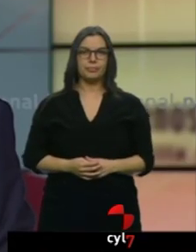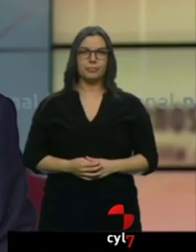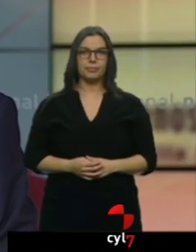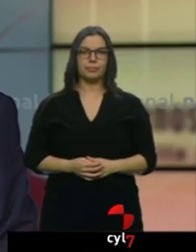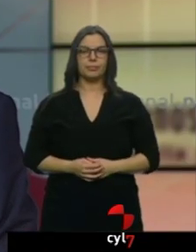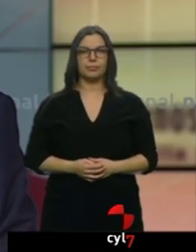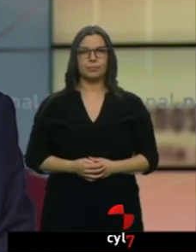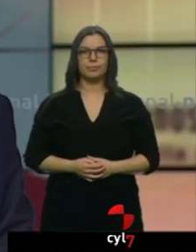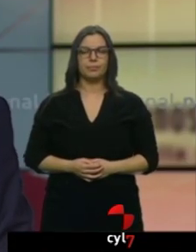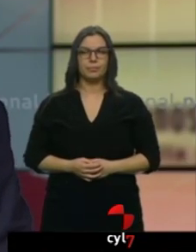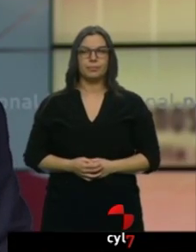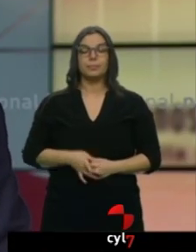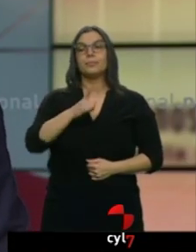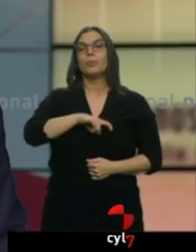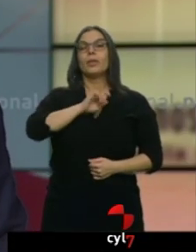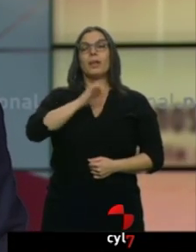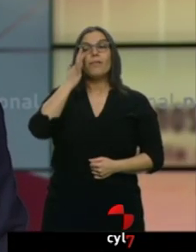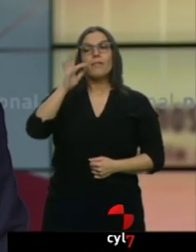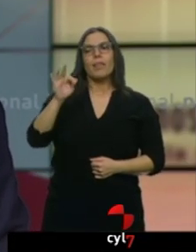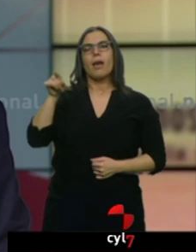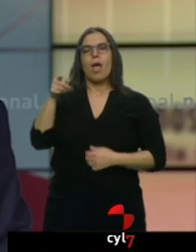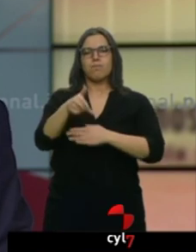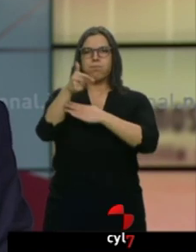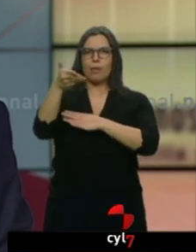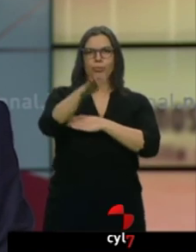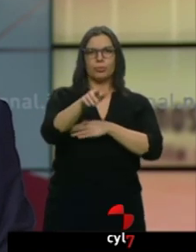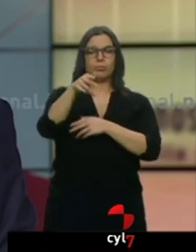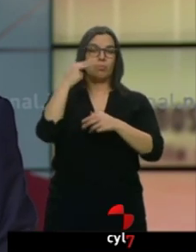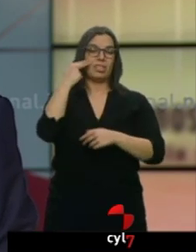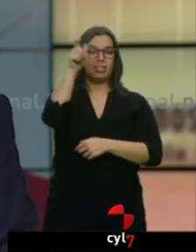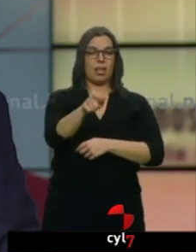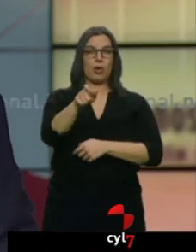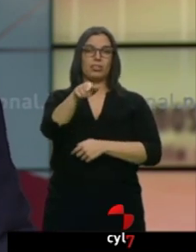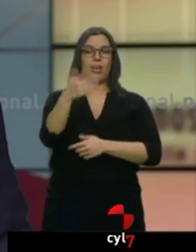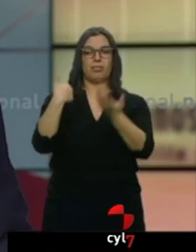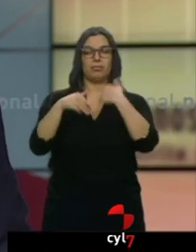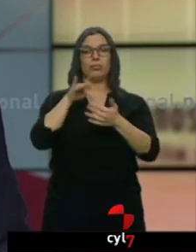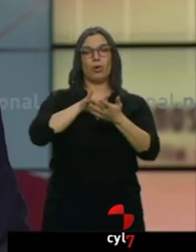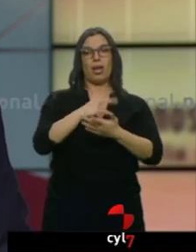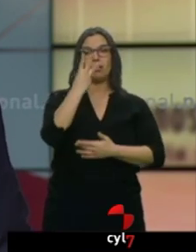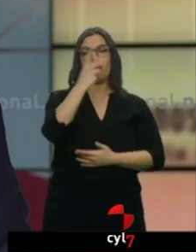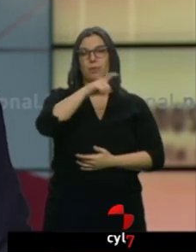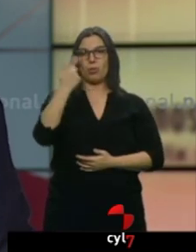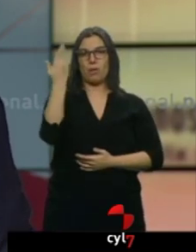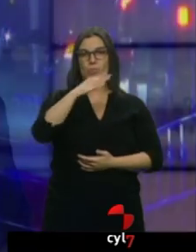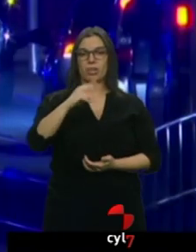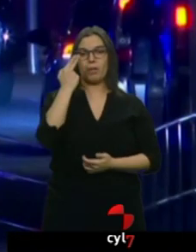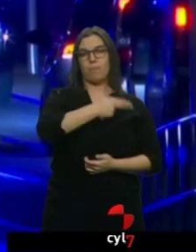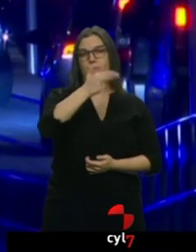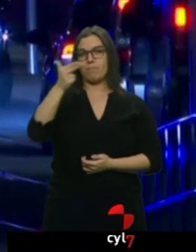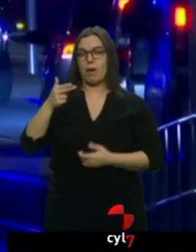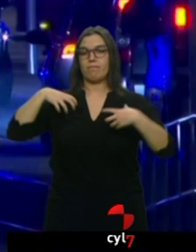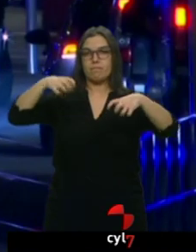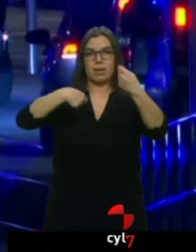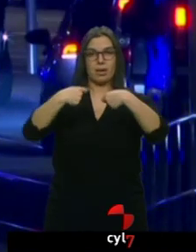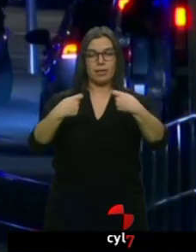La policía francesa ha abatido al terrorista que acabó con la vida de tres personas en un mercadillo de Estrasburgo el pasado martes. Cherif Checate fue